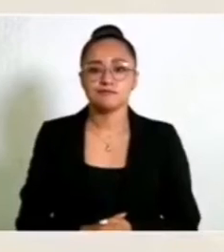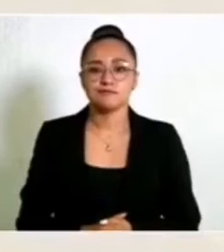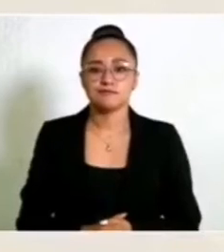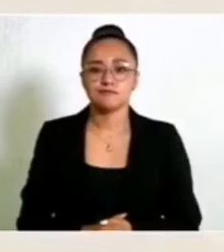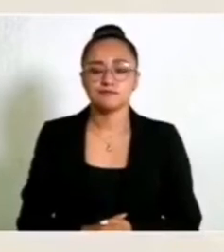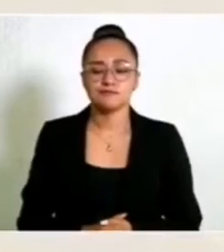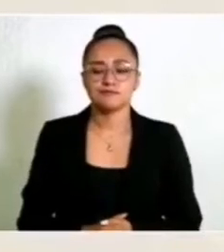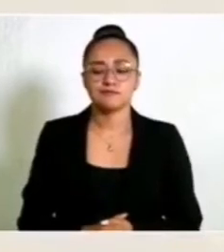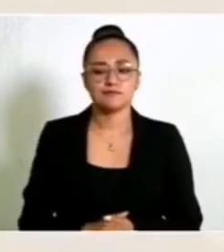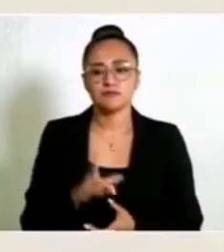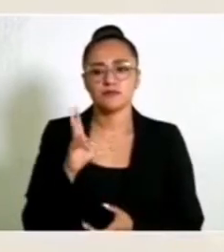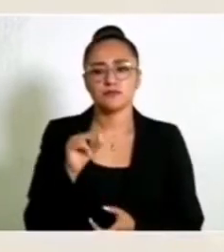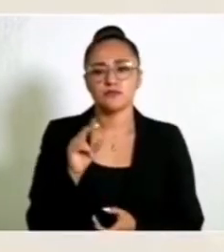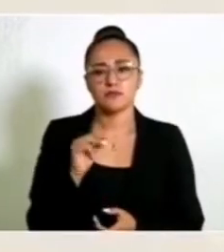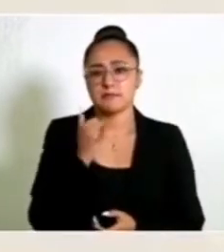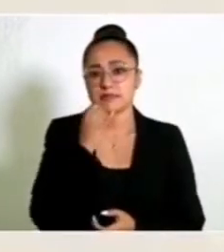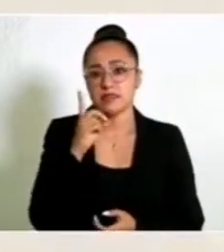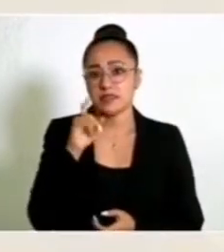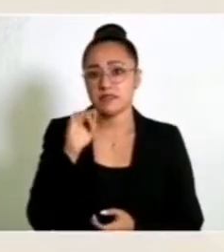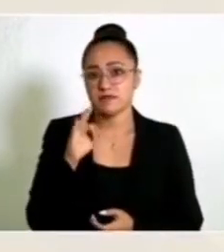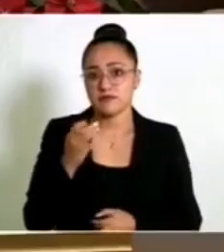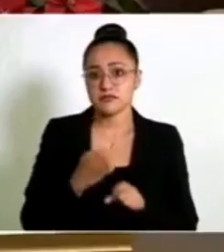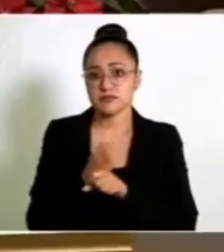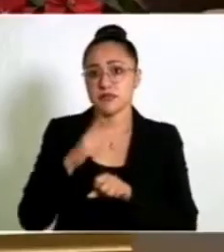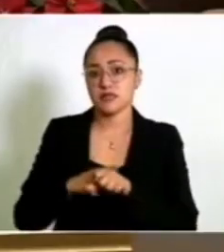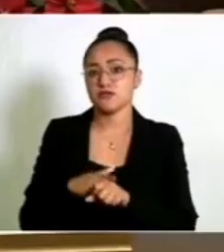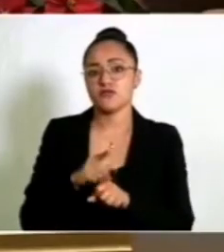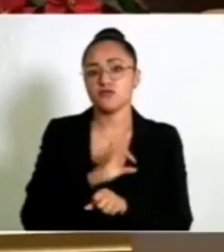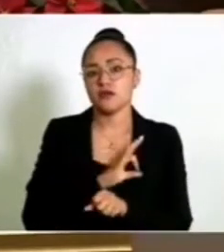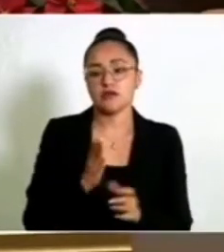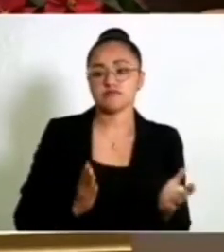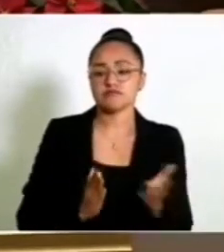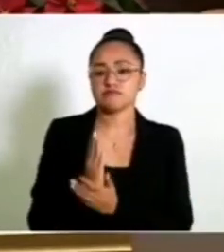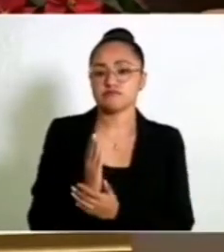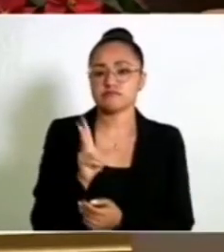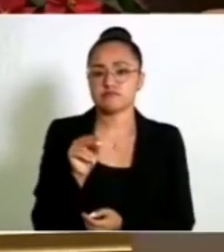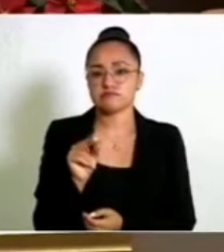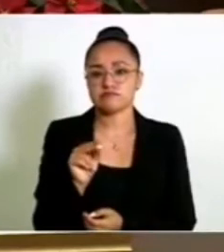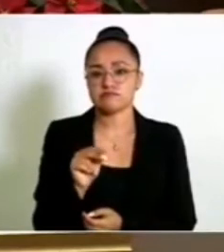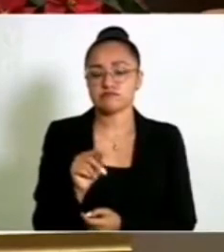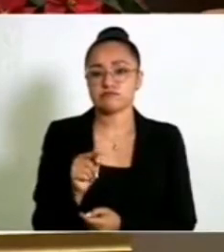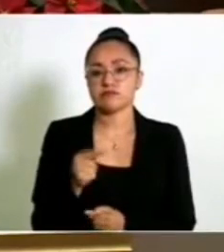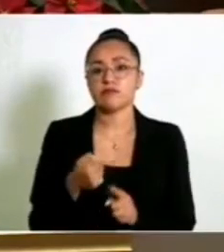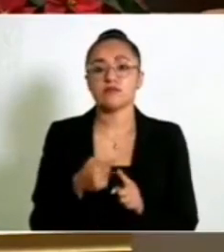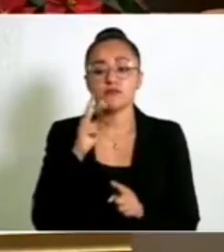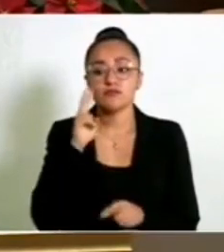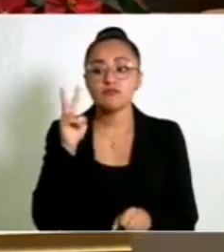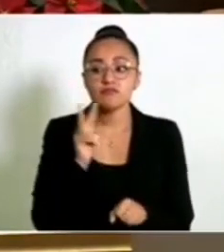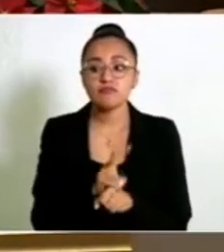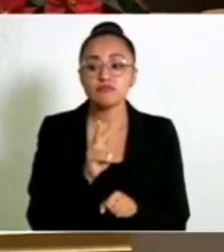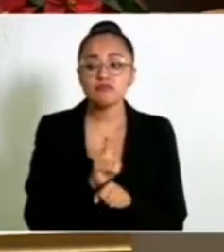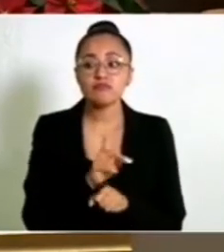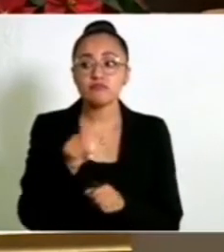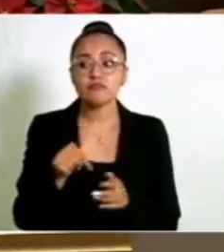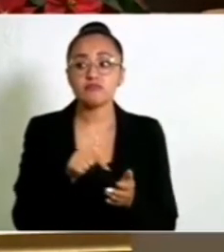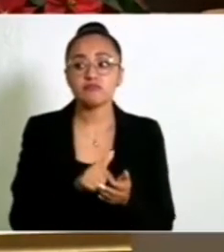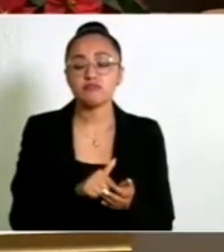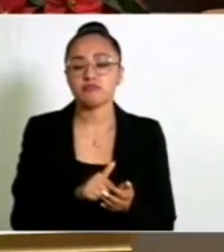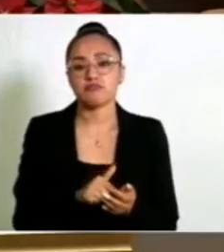No, el DIF estatal no tiene esa condición de poder supervisar